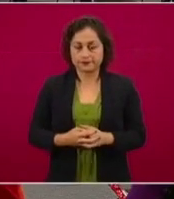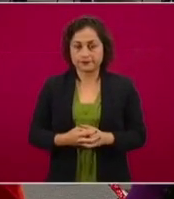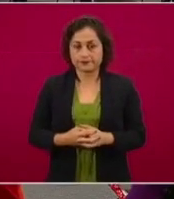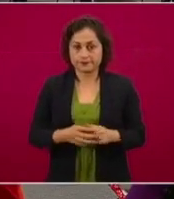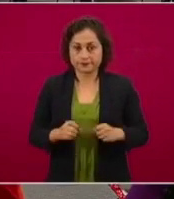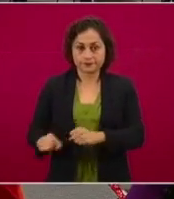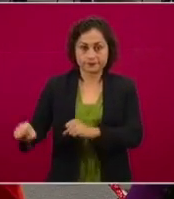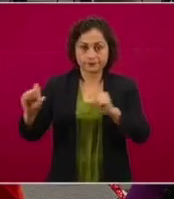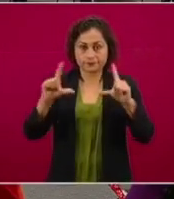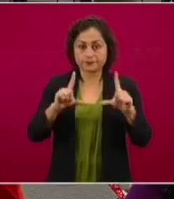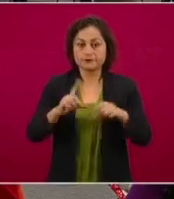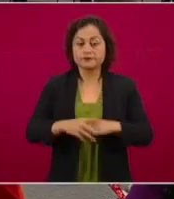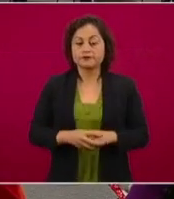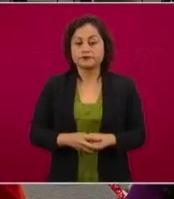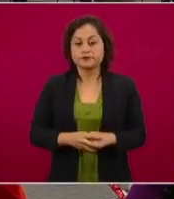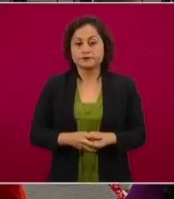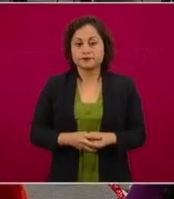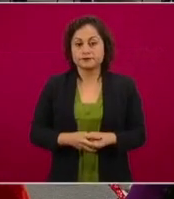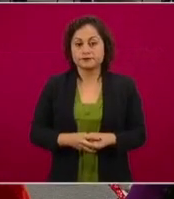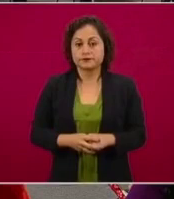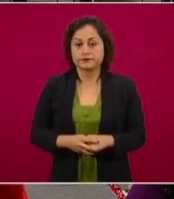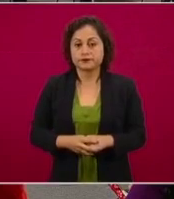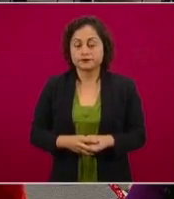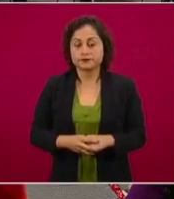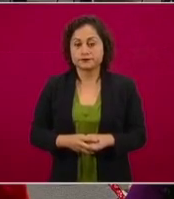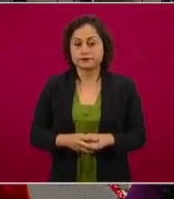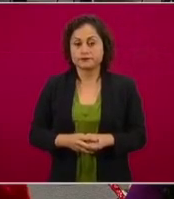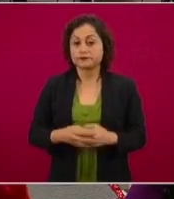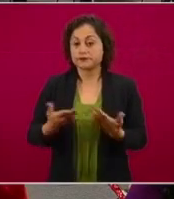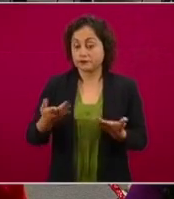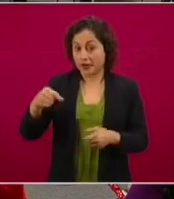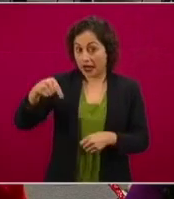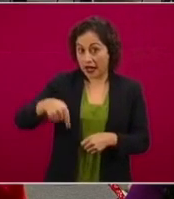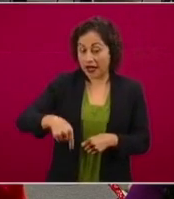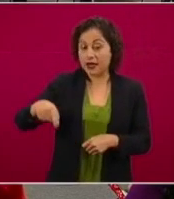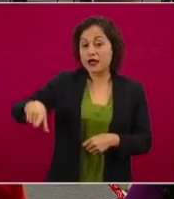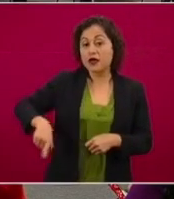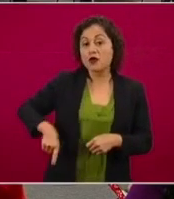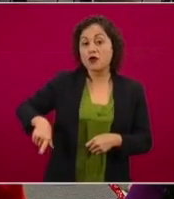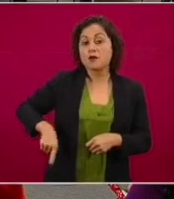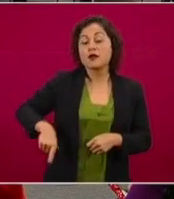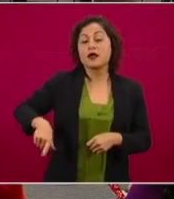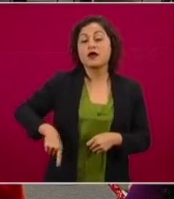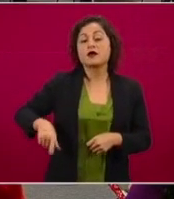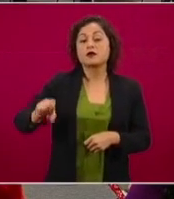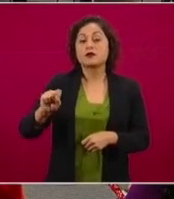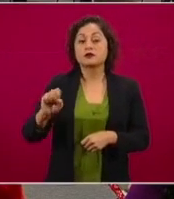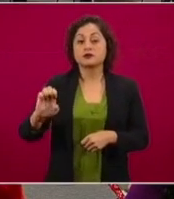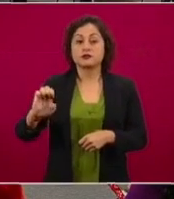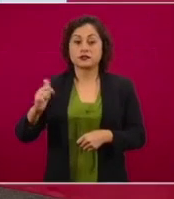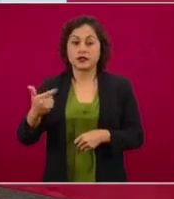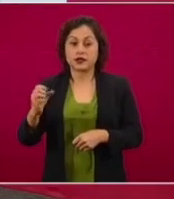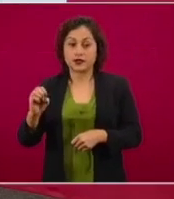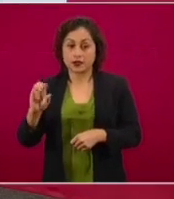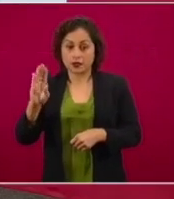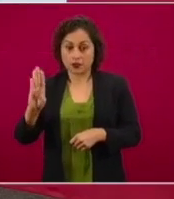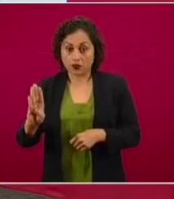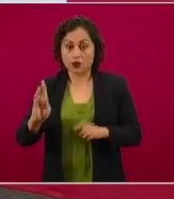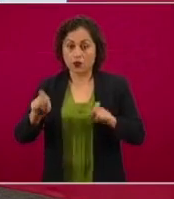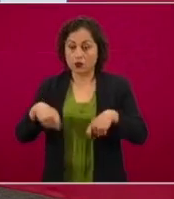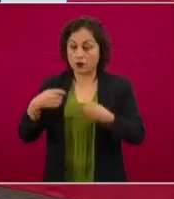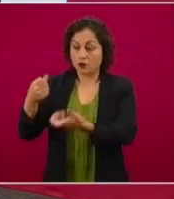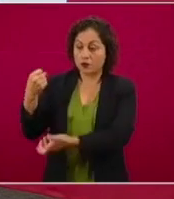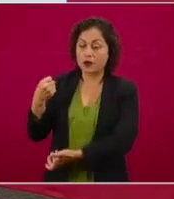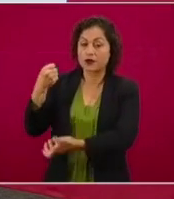Finalmente, retomar que desde el gobierno de la República por instrucción presidencial se han otorgado más de 333